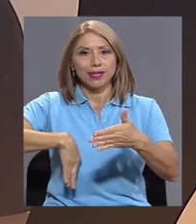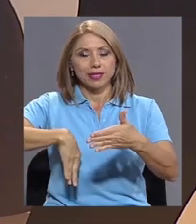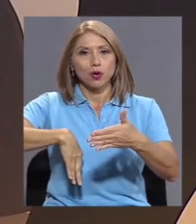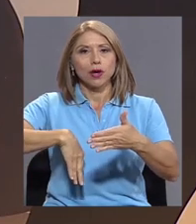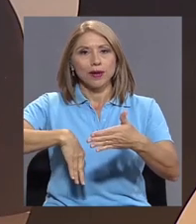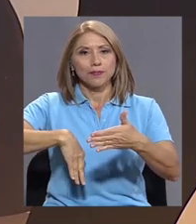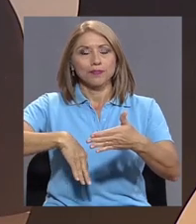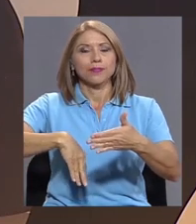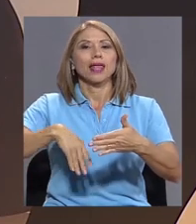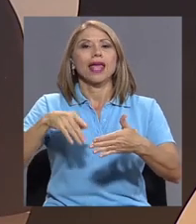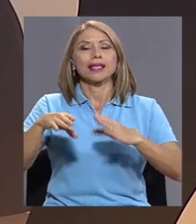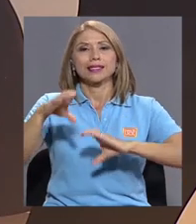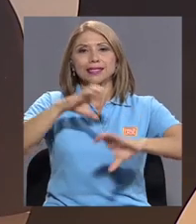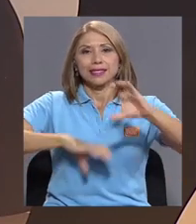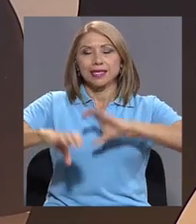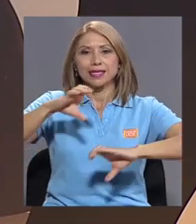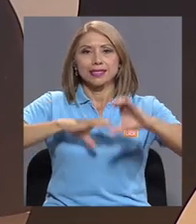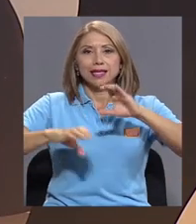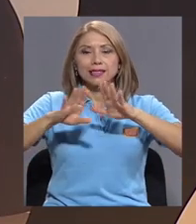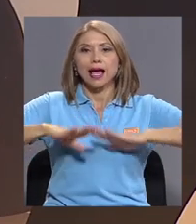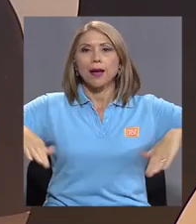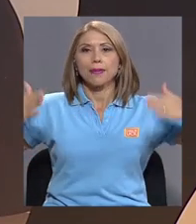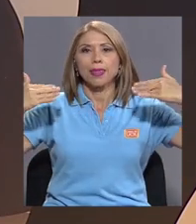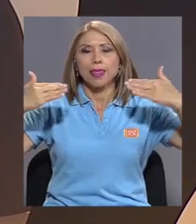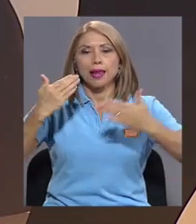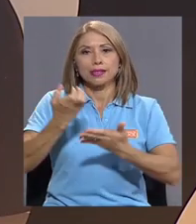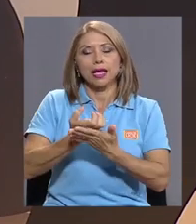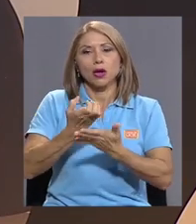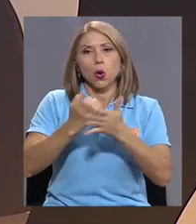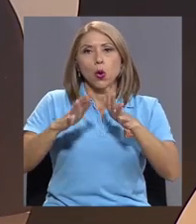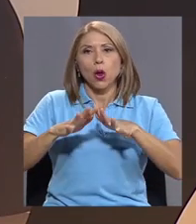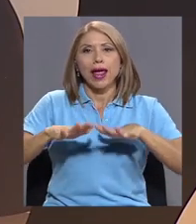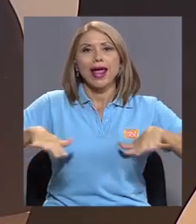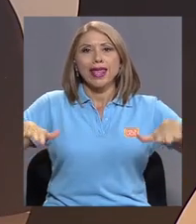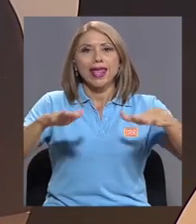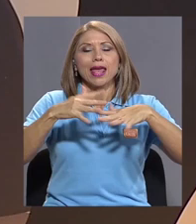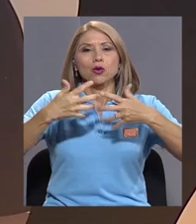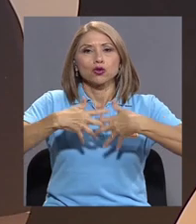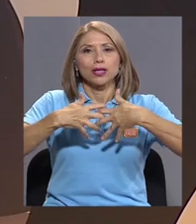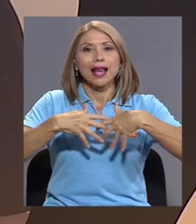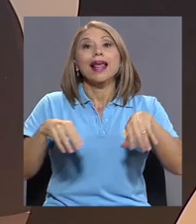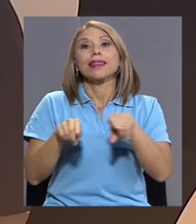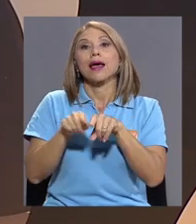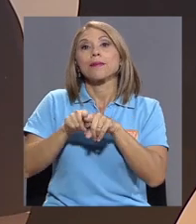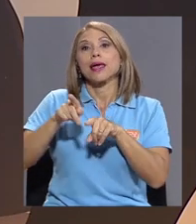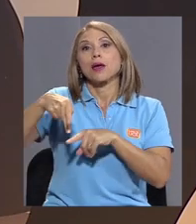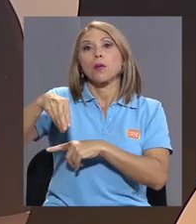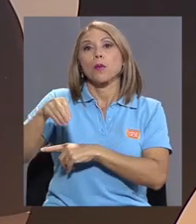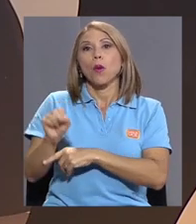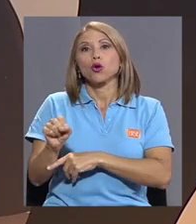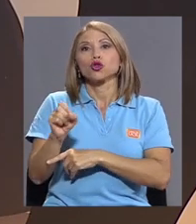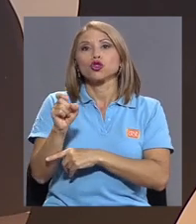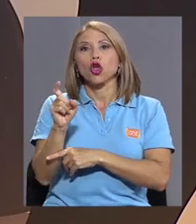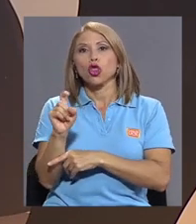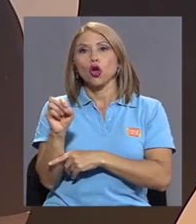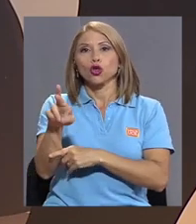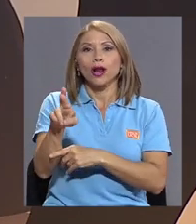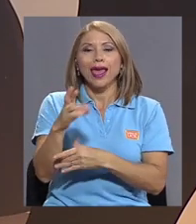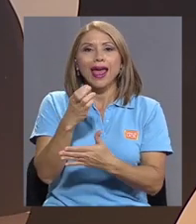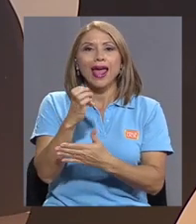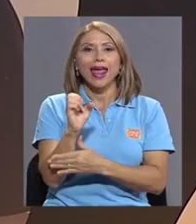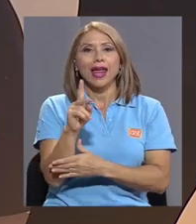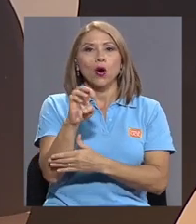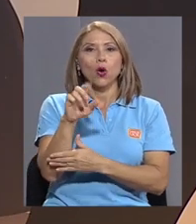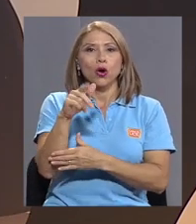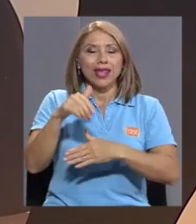en Ciencias Ambientales y Ecología Industrial. Y también tiene un postdoctorado en Ecología Industrial de la